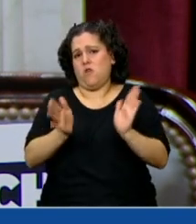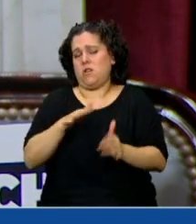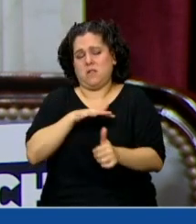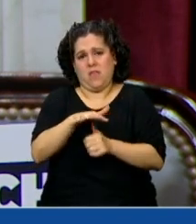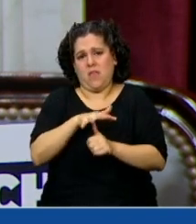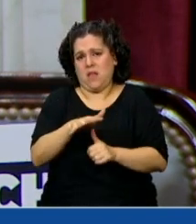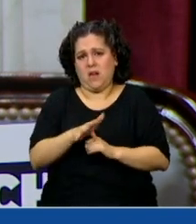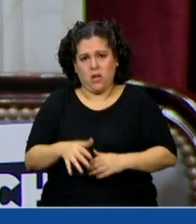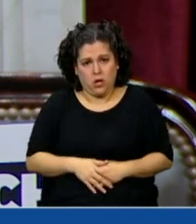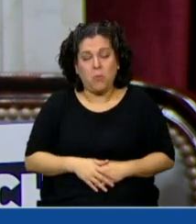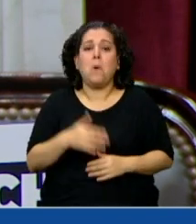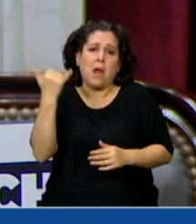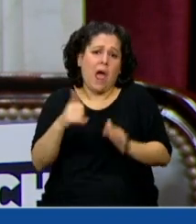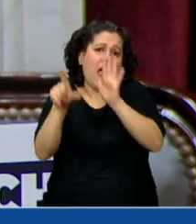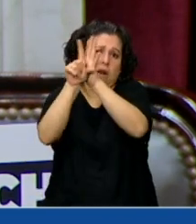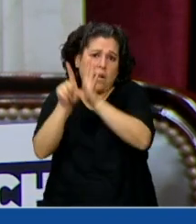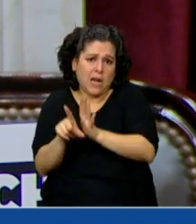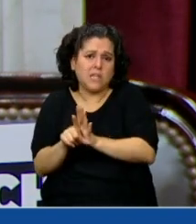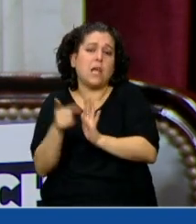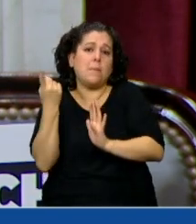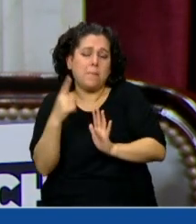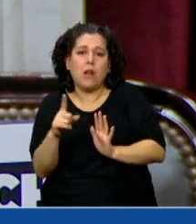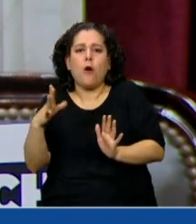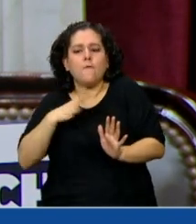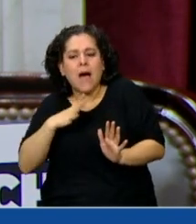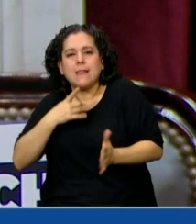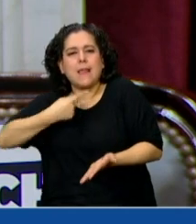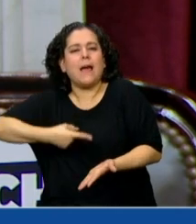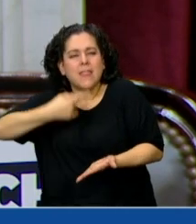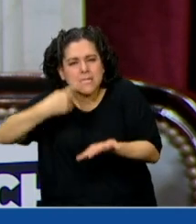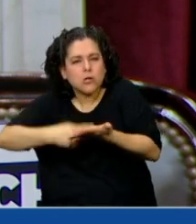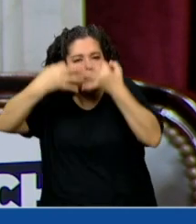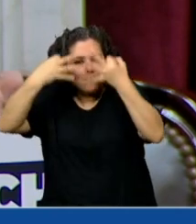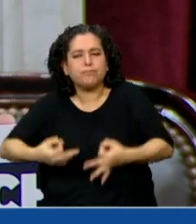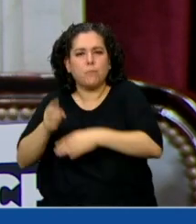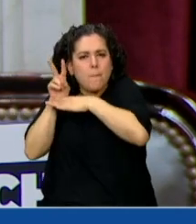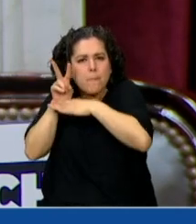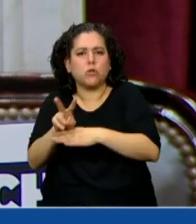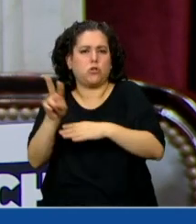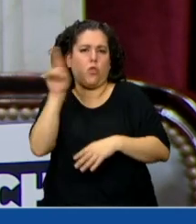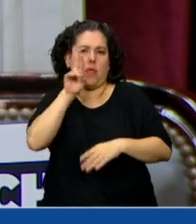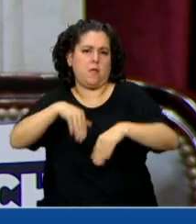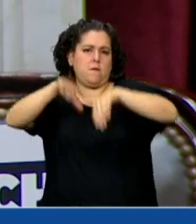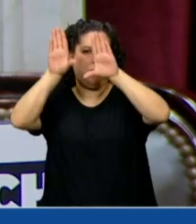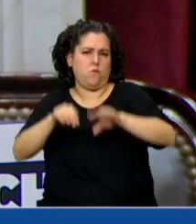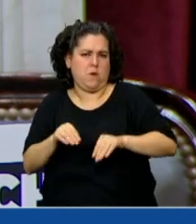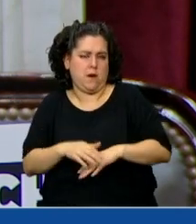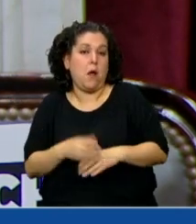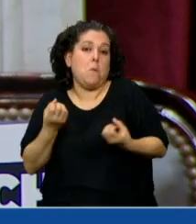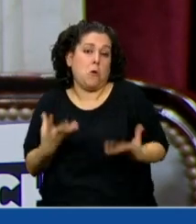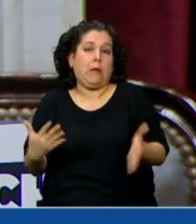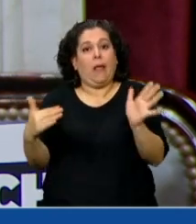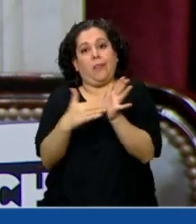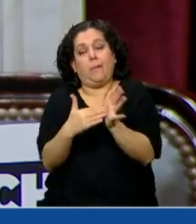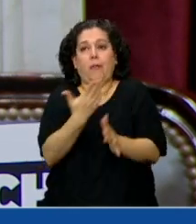aprobado cantidad de legislación, estas no tienen un efecto real en la protección de las mujeres porque dependen de